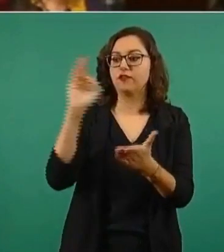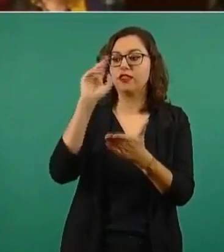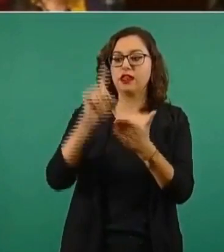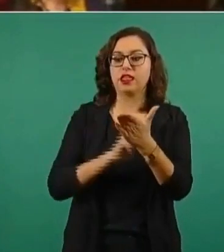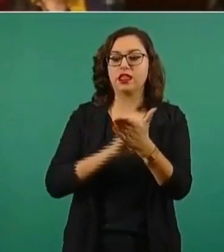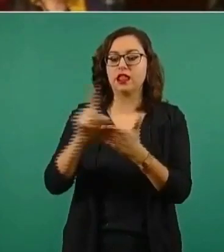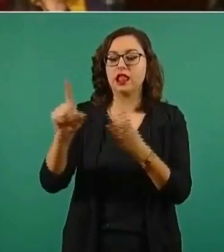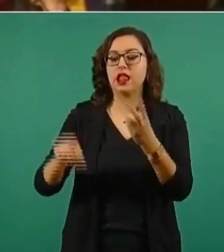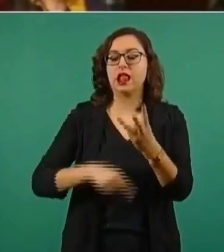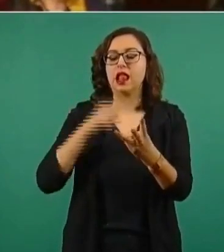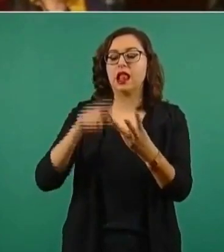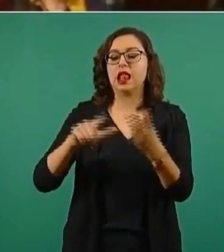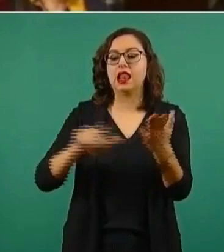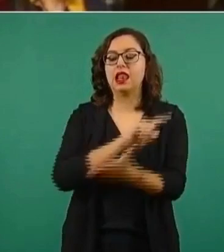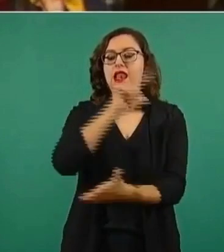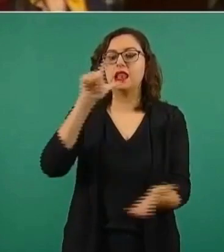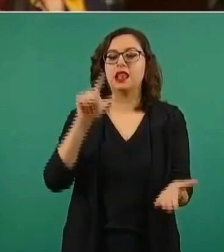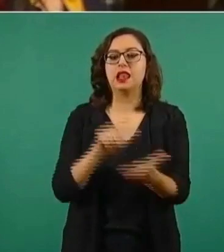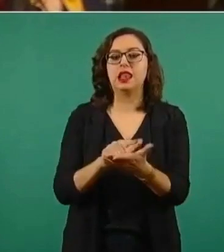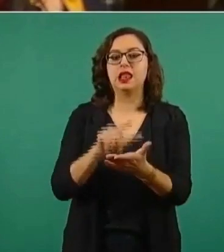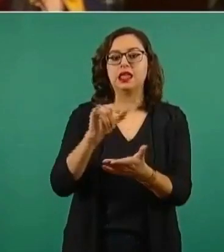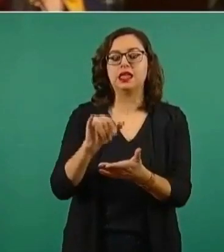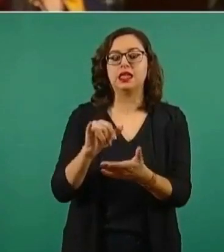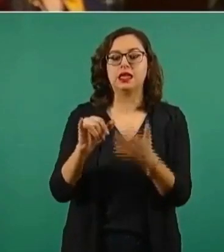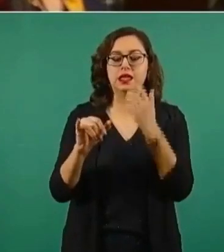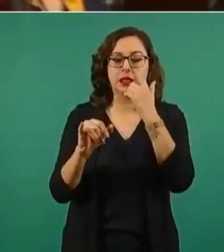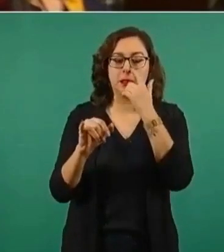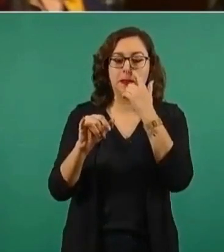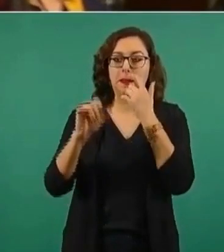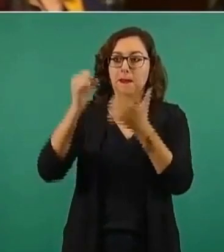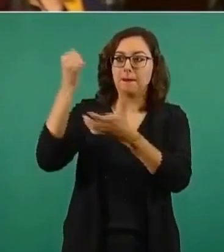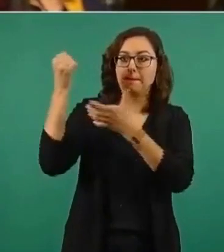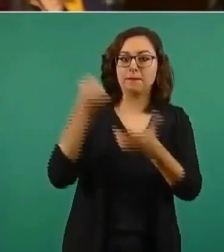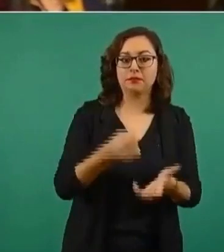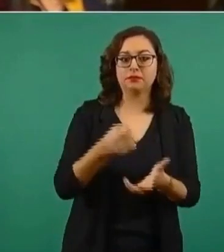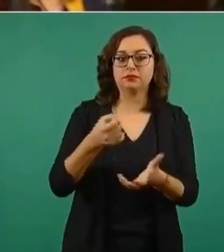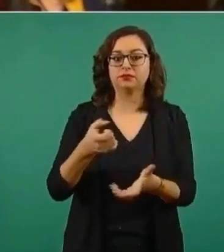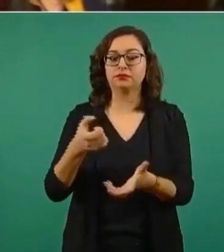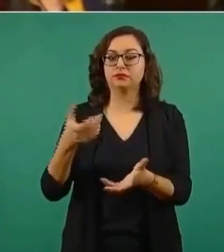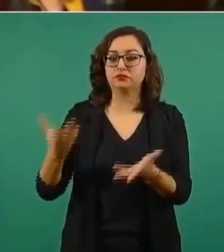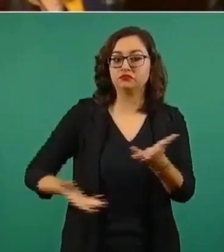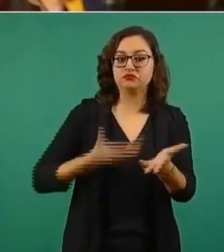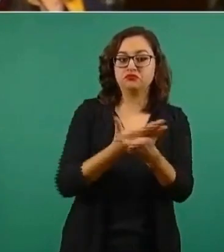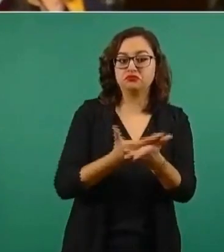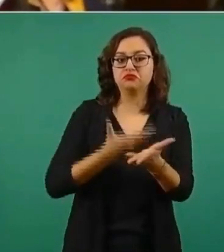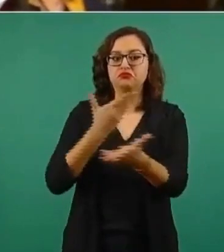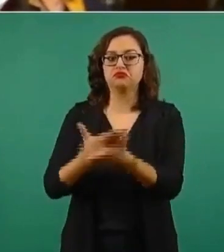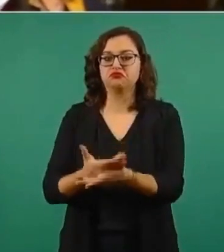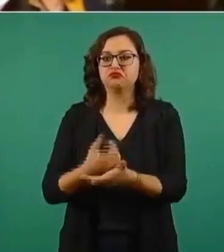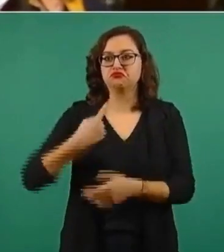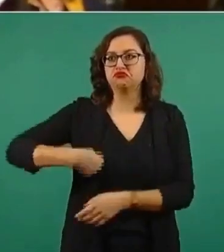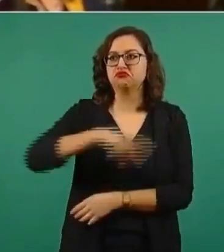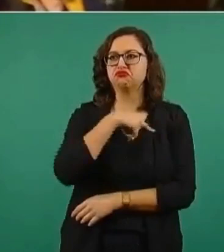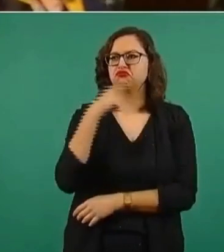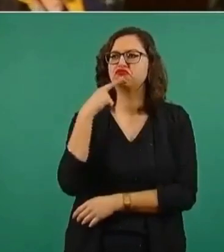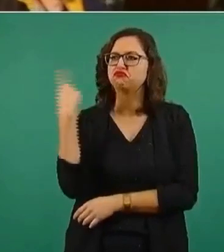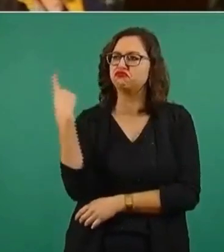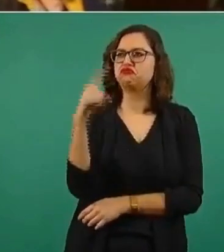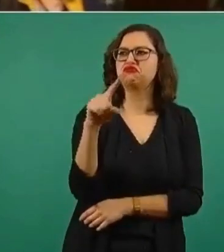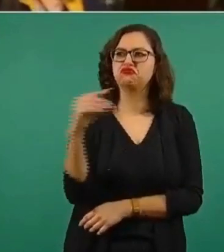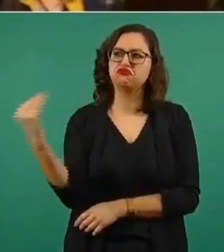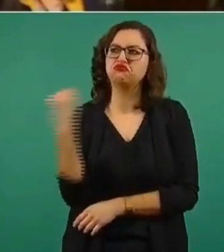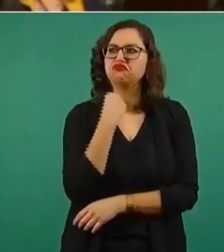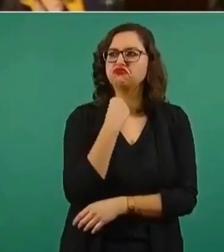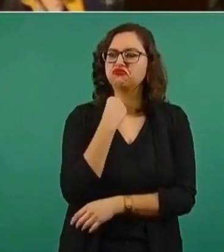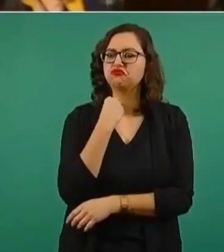extranjera, entre otras, se enfrentaría a impugnaciones legales. Y pues